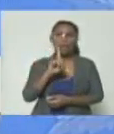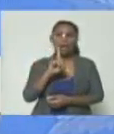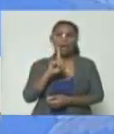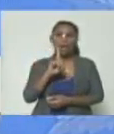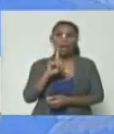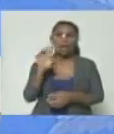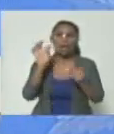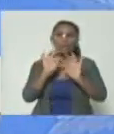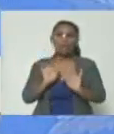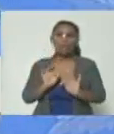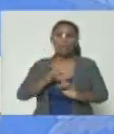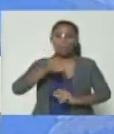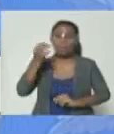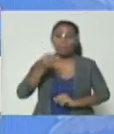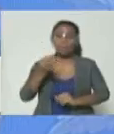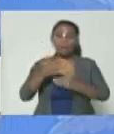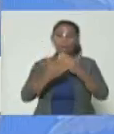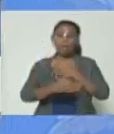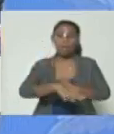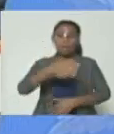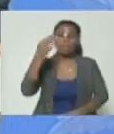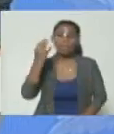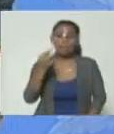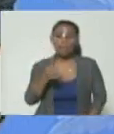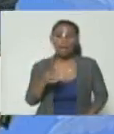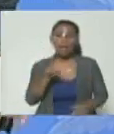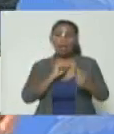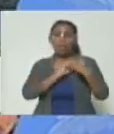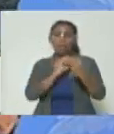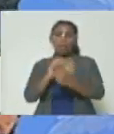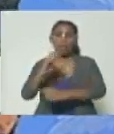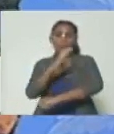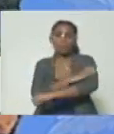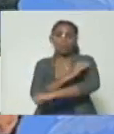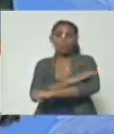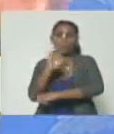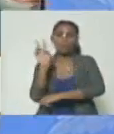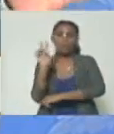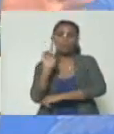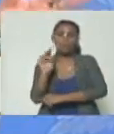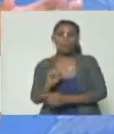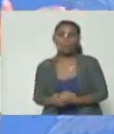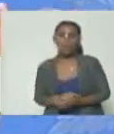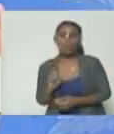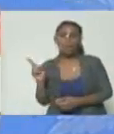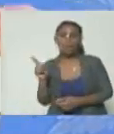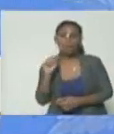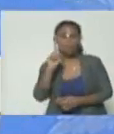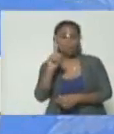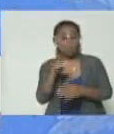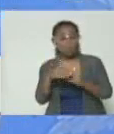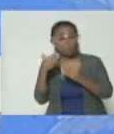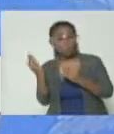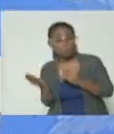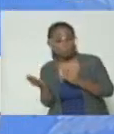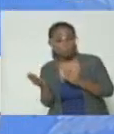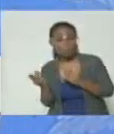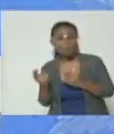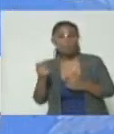expectativa cierta y un avance real en el diálogo con las oposiciones venezolanas marco eso es por una parte yo